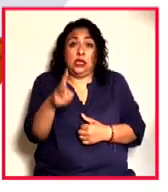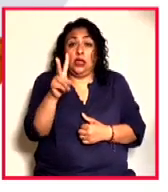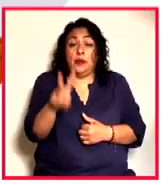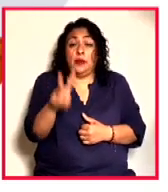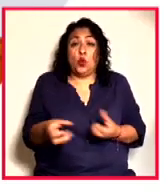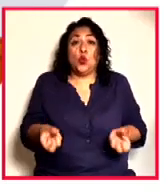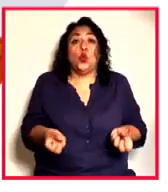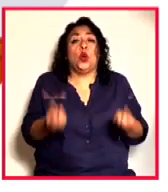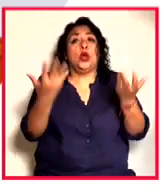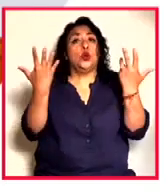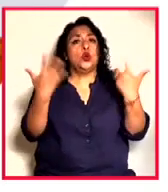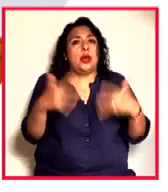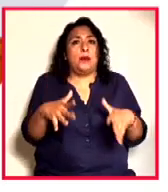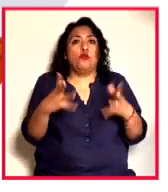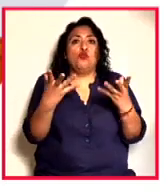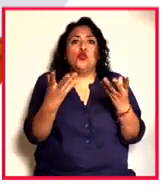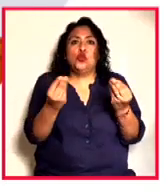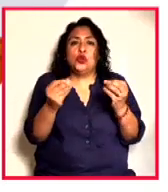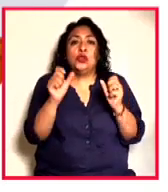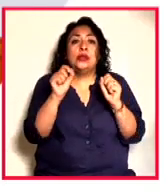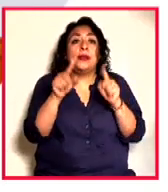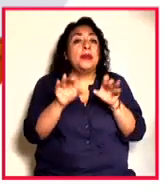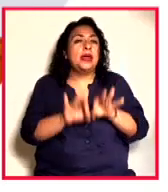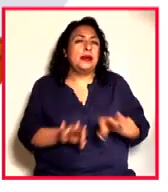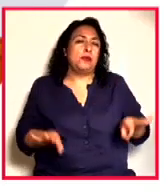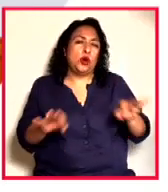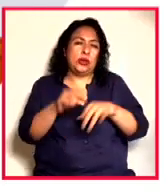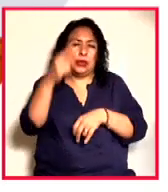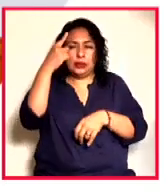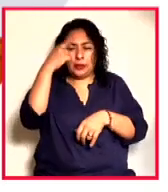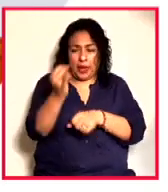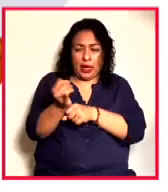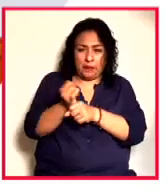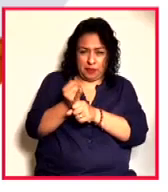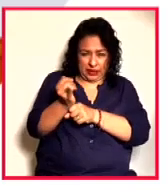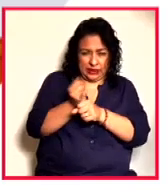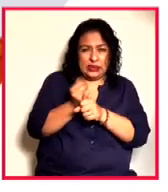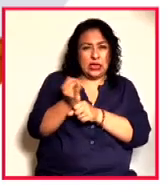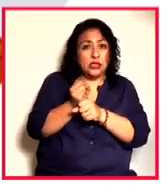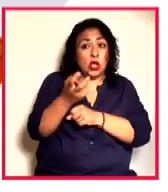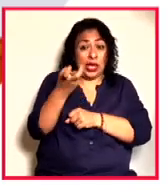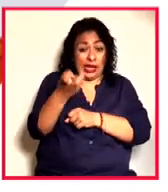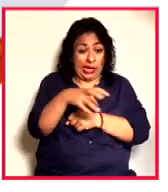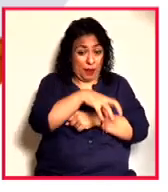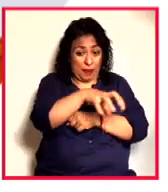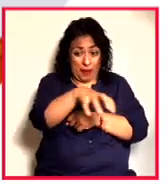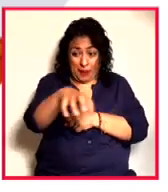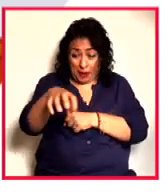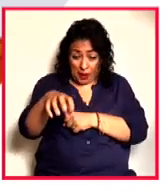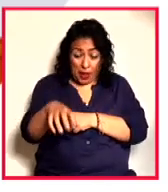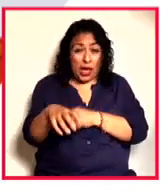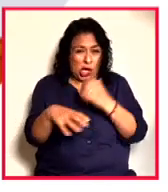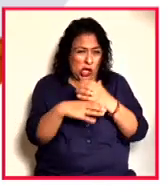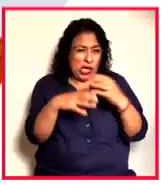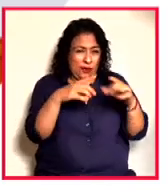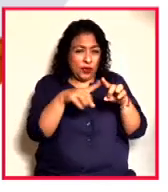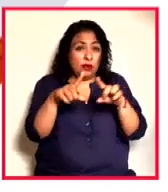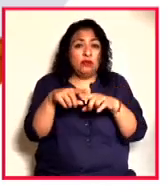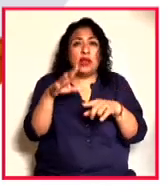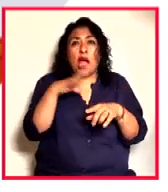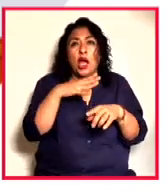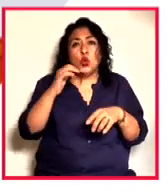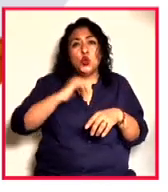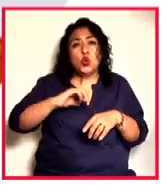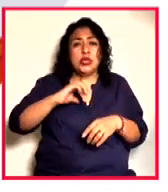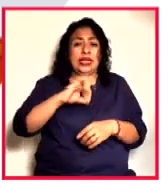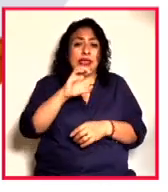no solo en volumen, sino en importancia para la investigación y para que esas piezas que provienen de una civilización que